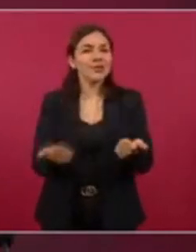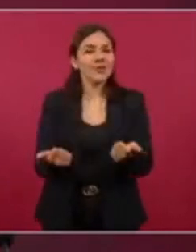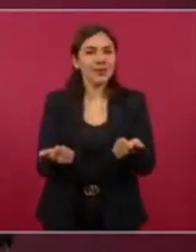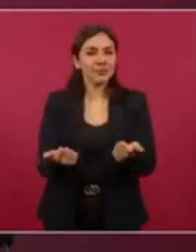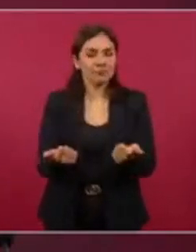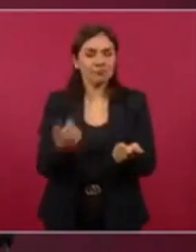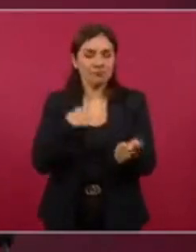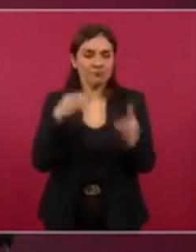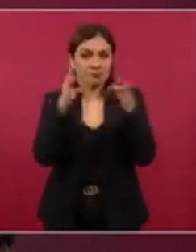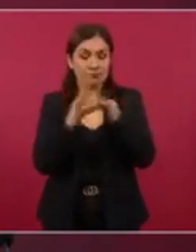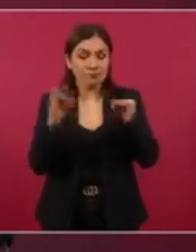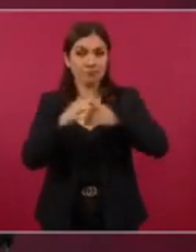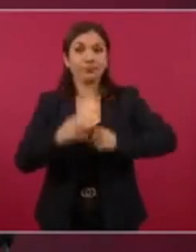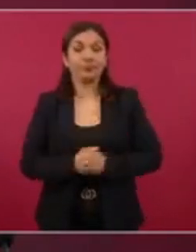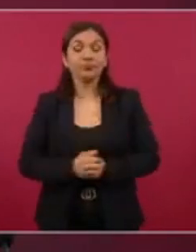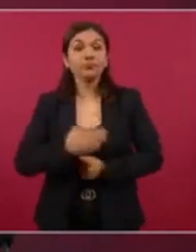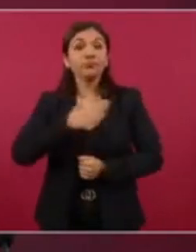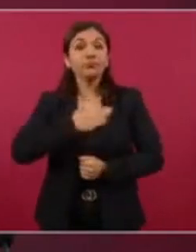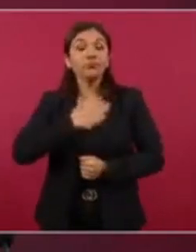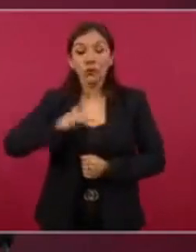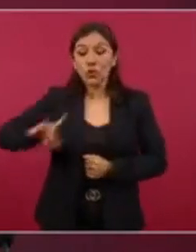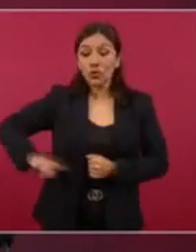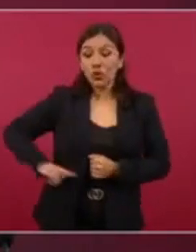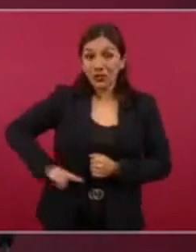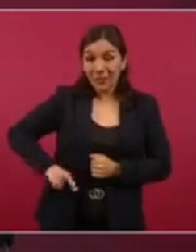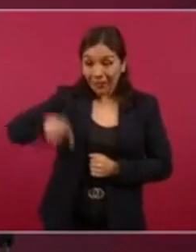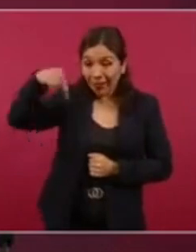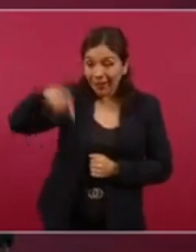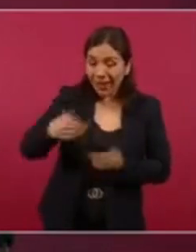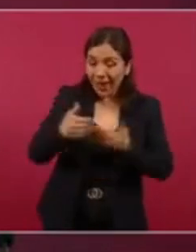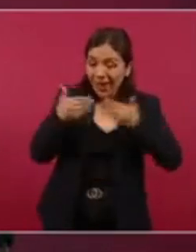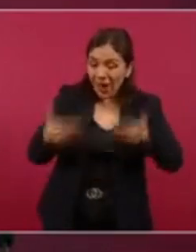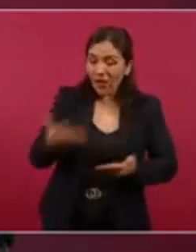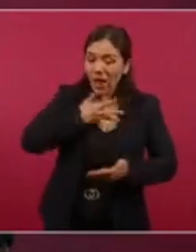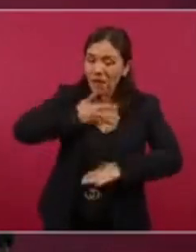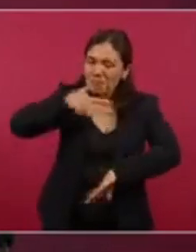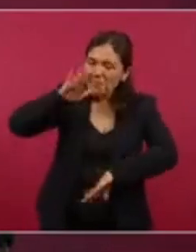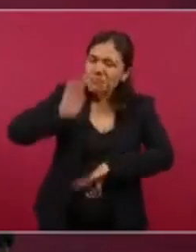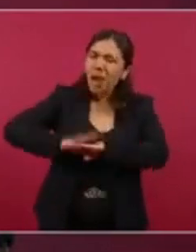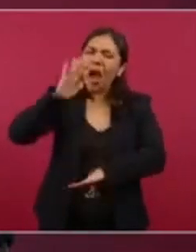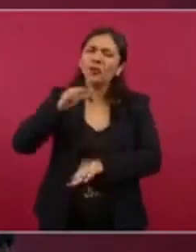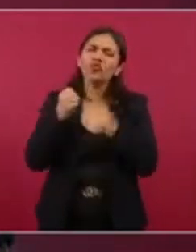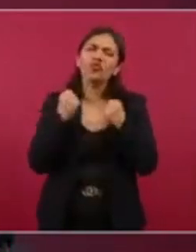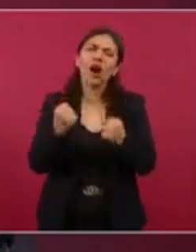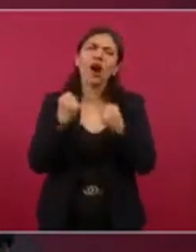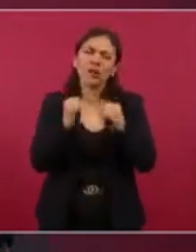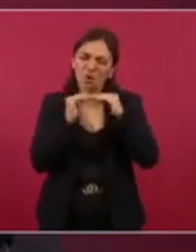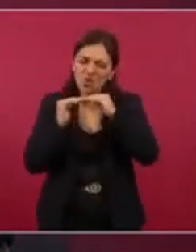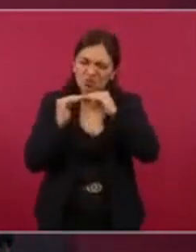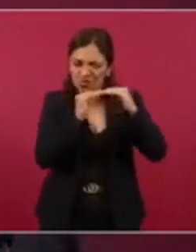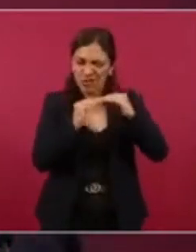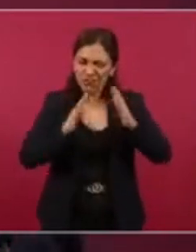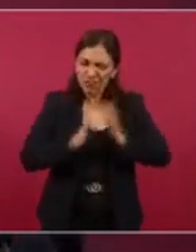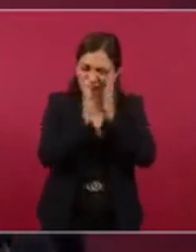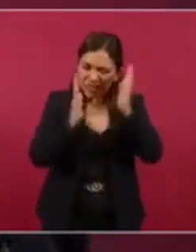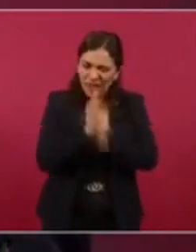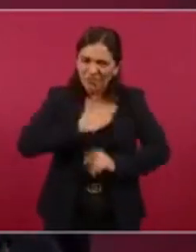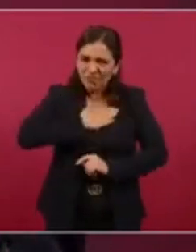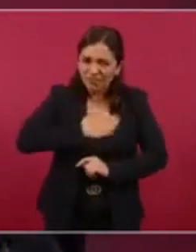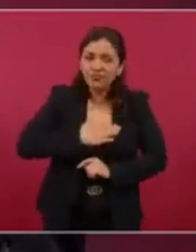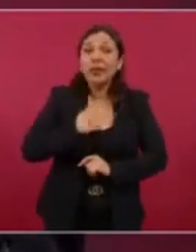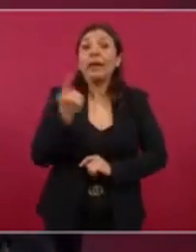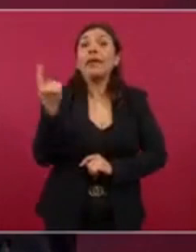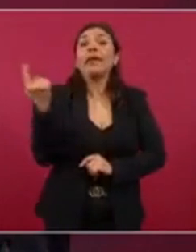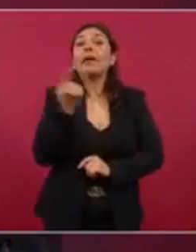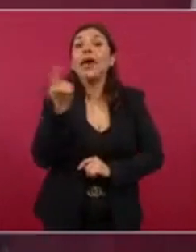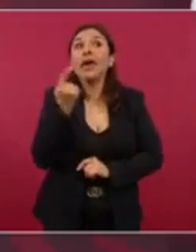En el gobierno que represento hay más democracia que en el gobierno